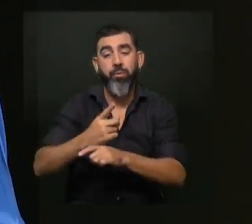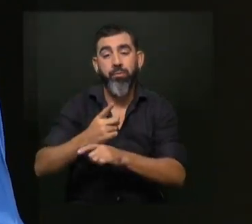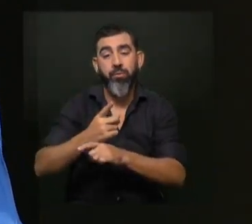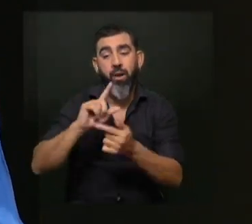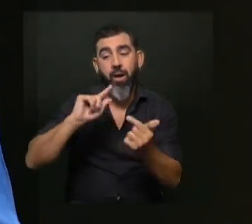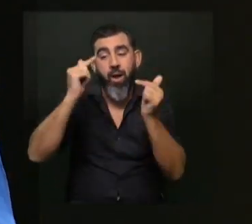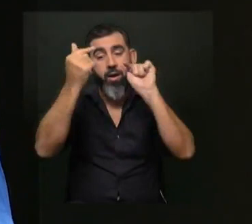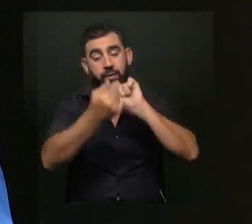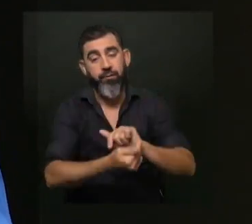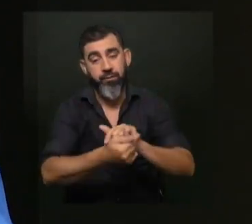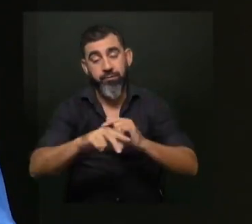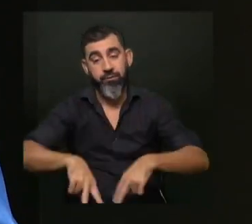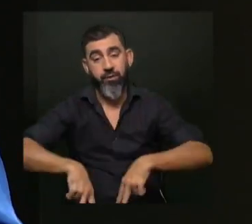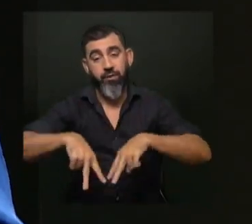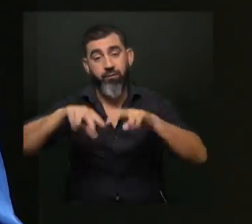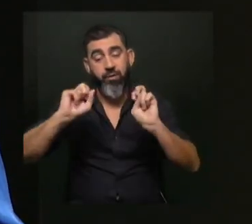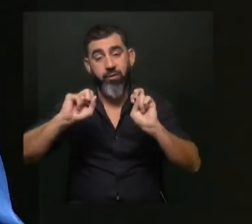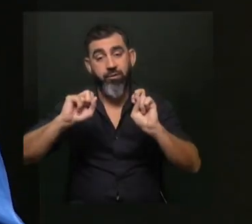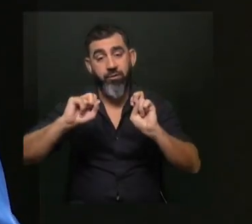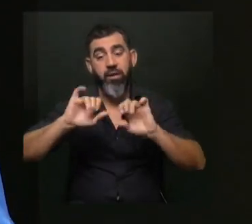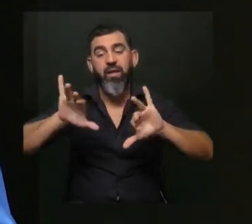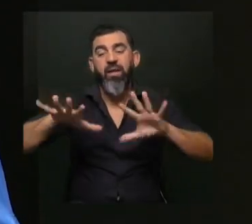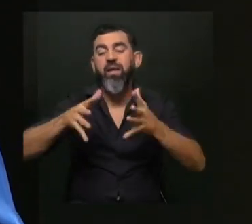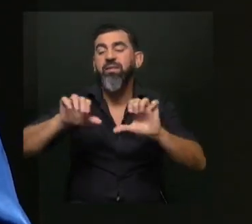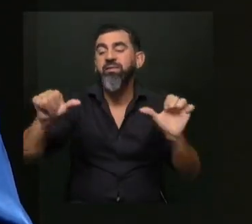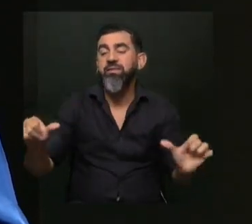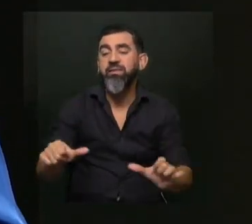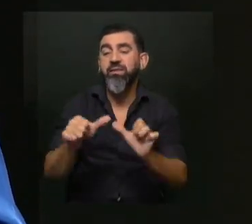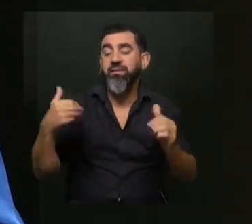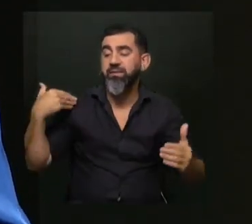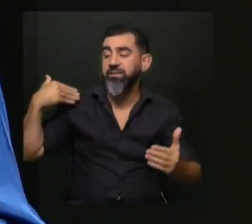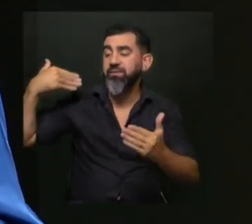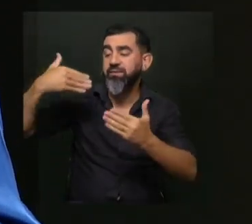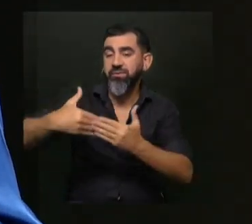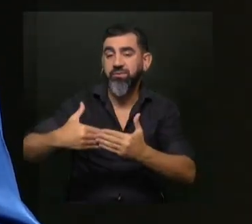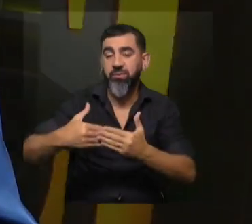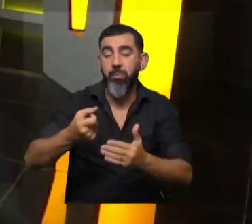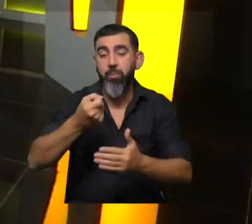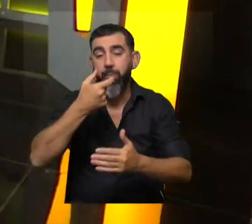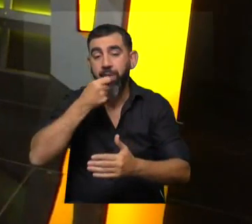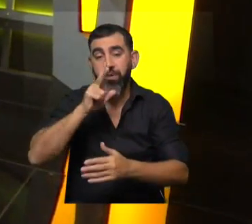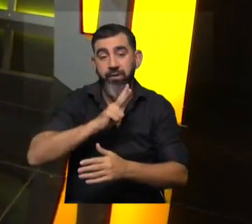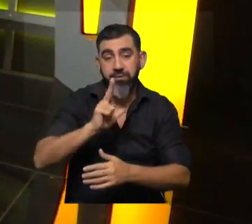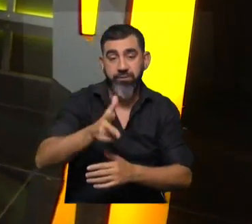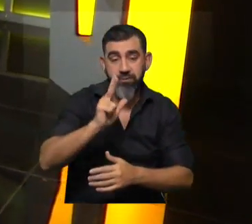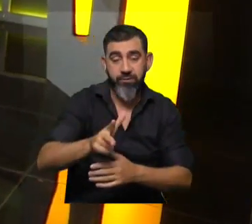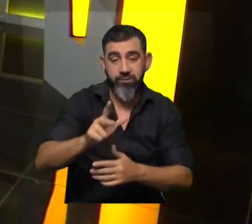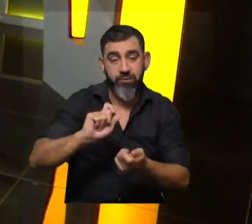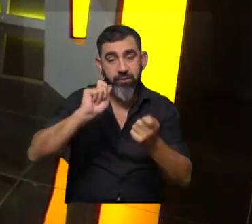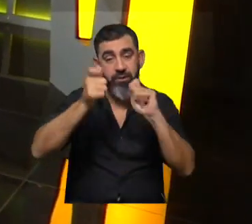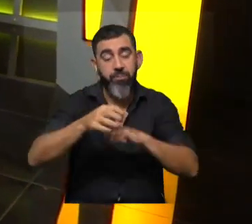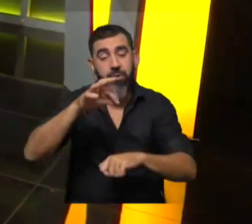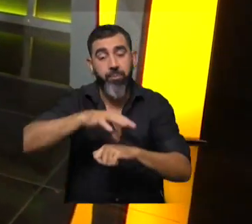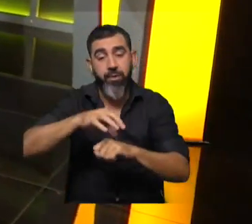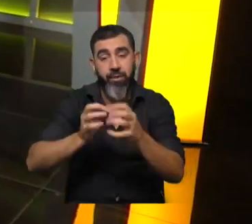inverso. Están investigando lo que se ha hecho ya en lo que es la medicina humana, llevándola a la medicina